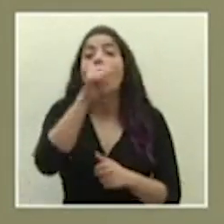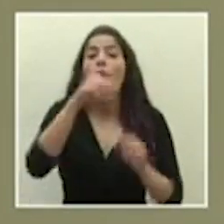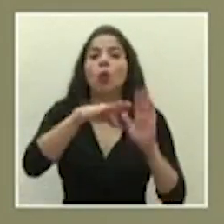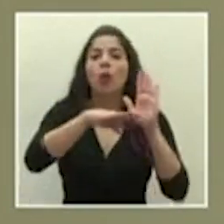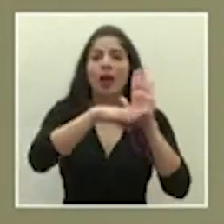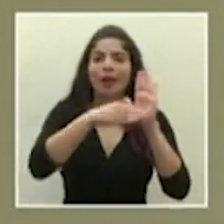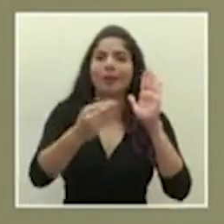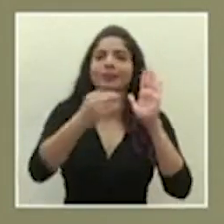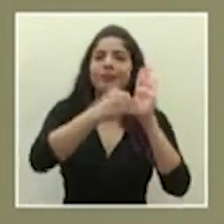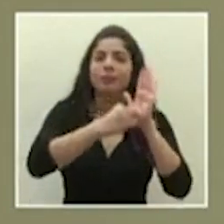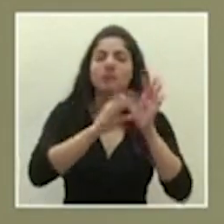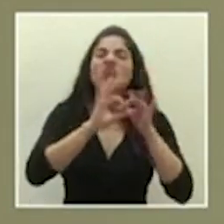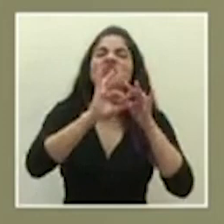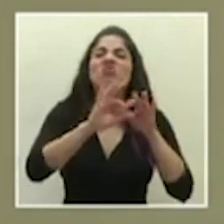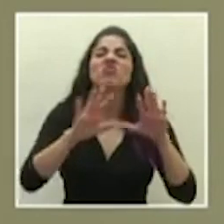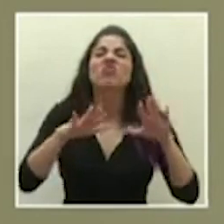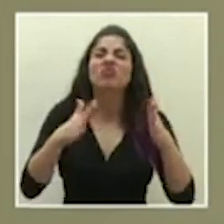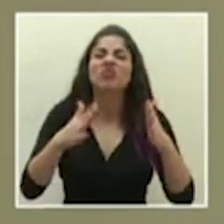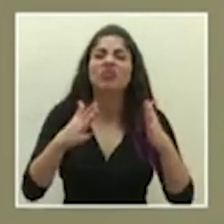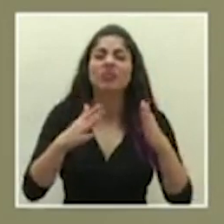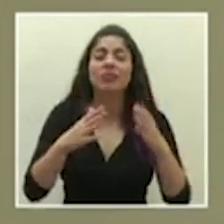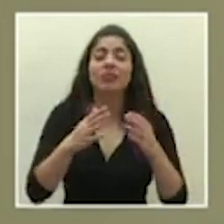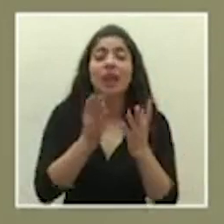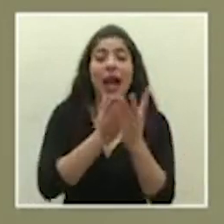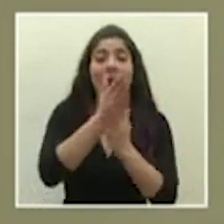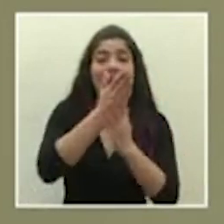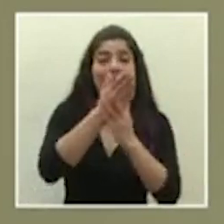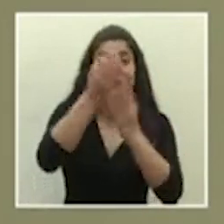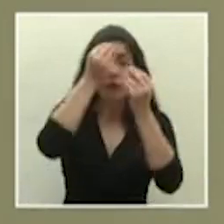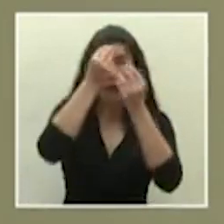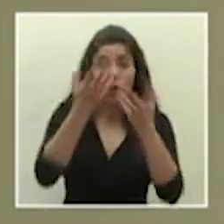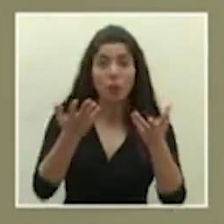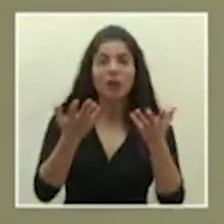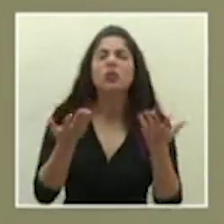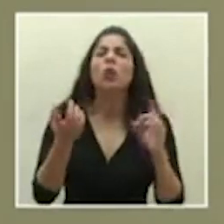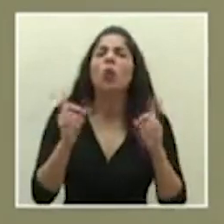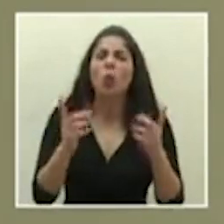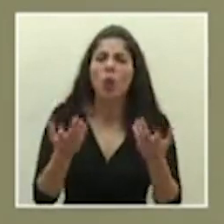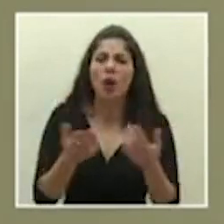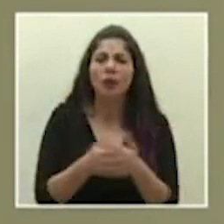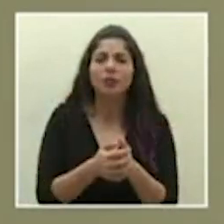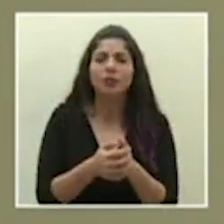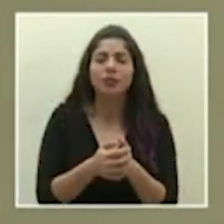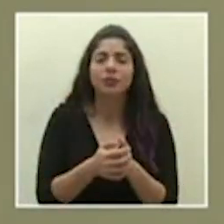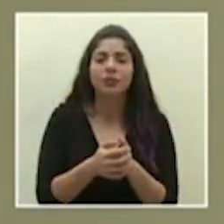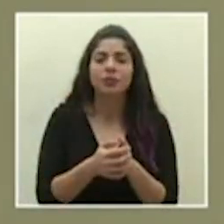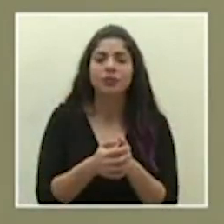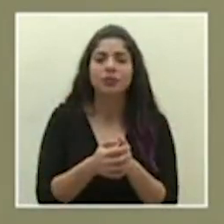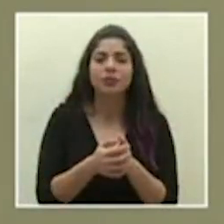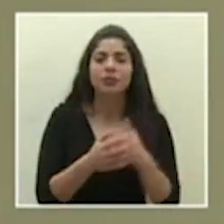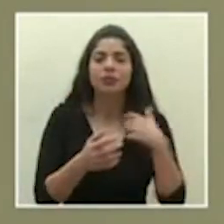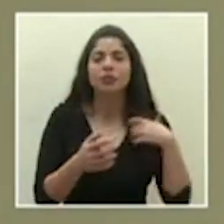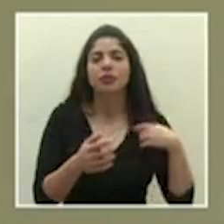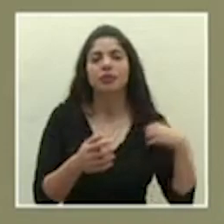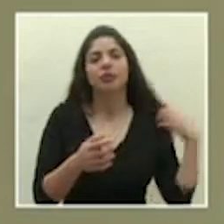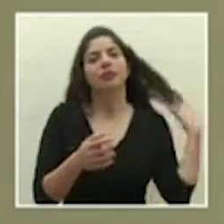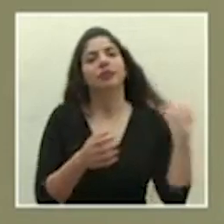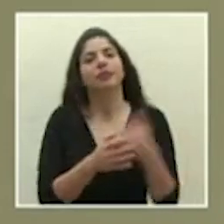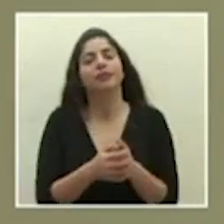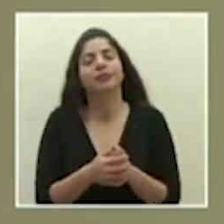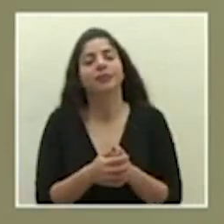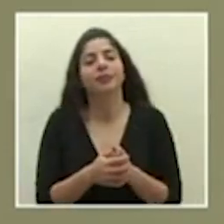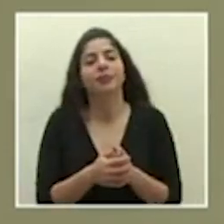tomamos con referencia a ese acceso a la información fue colocar en el 911